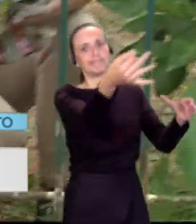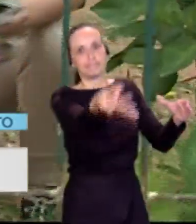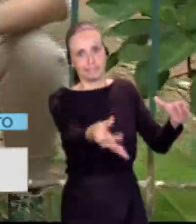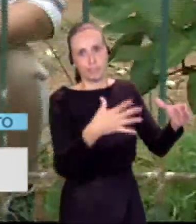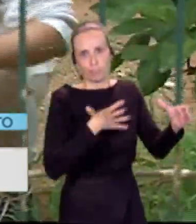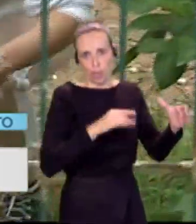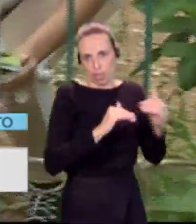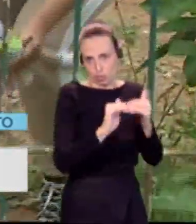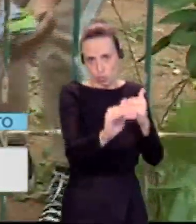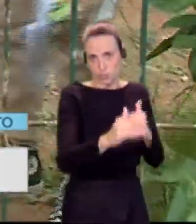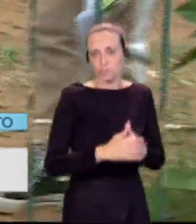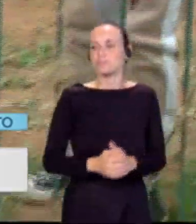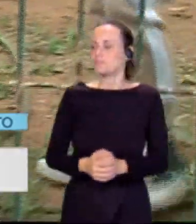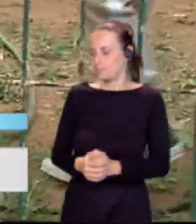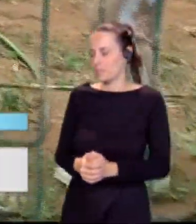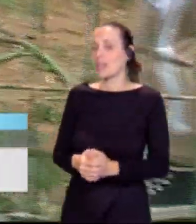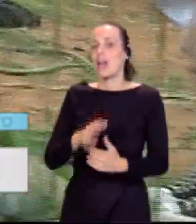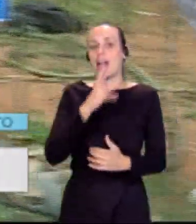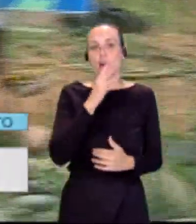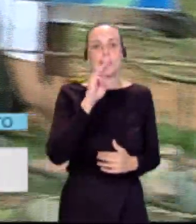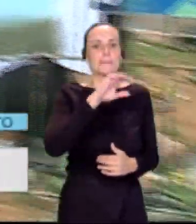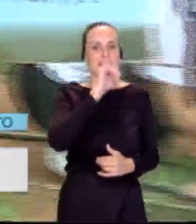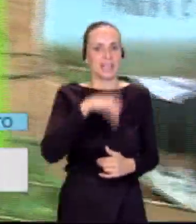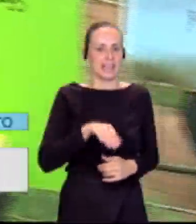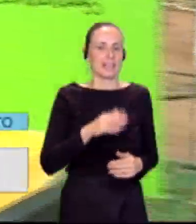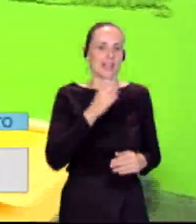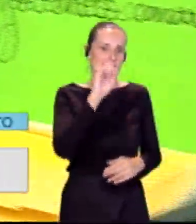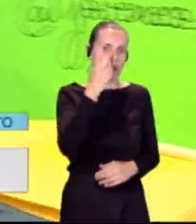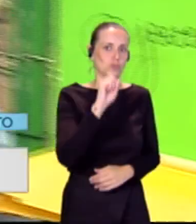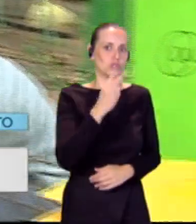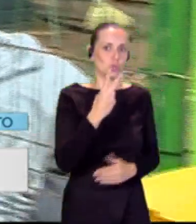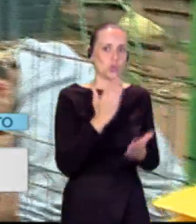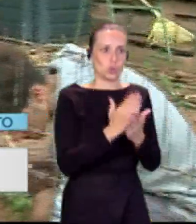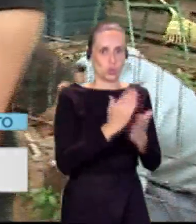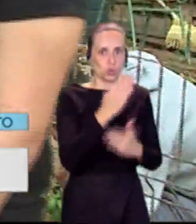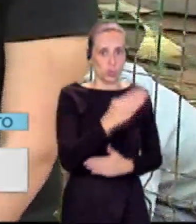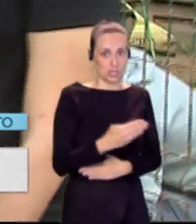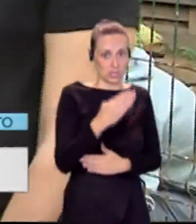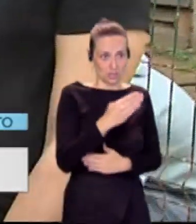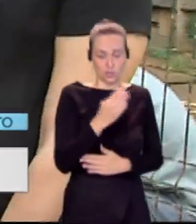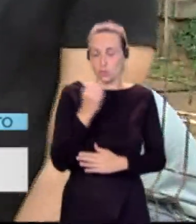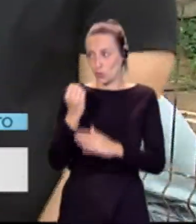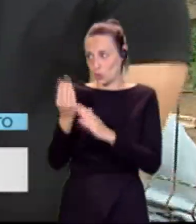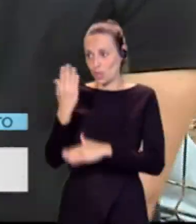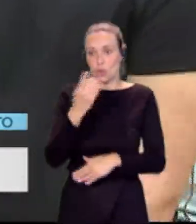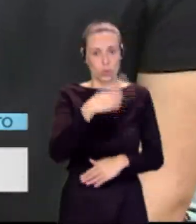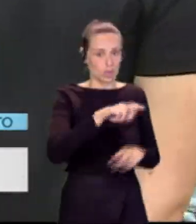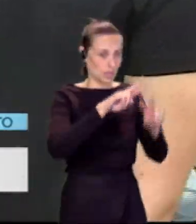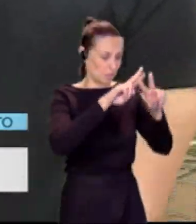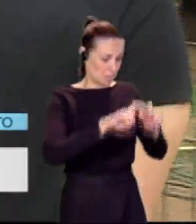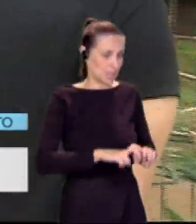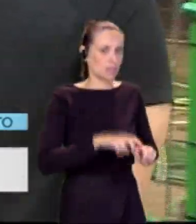con Francisco Pérez, que es alumno de segundo de bachillerato. Buenos días. Buenos días. Ustedes también han estado investigando y estos plásticos son